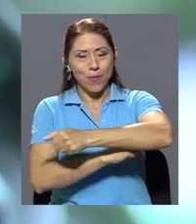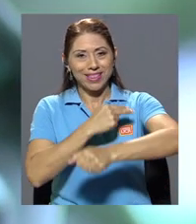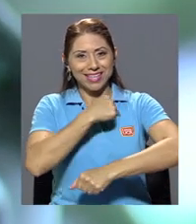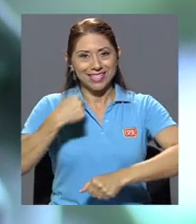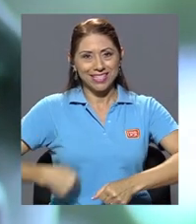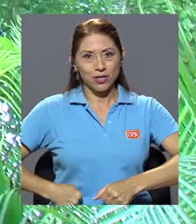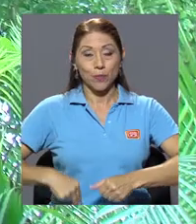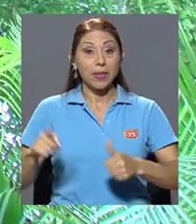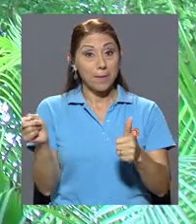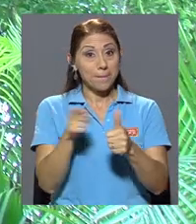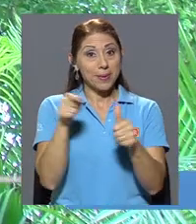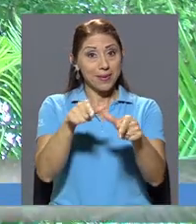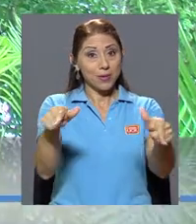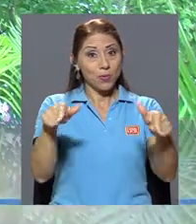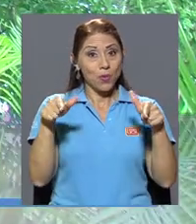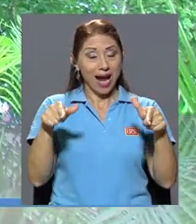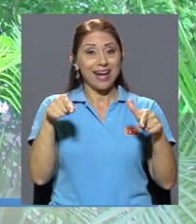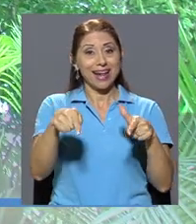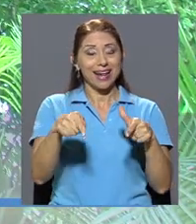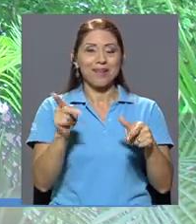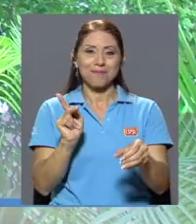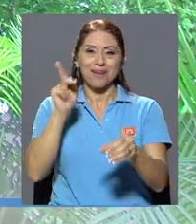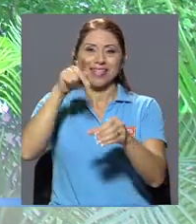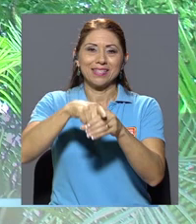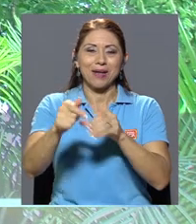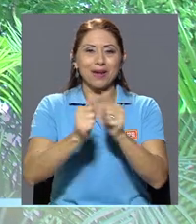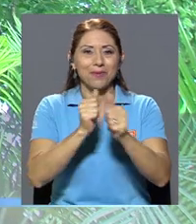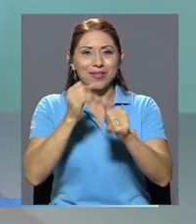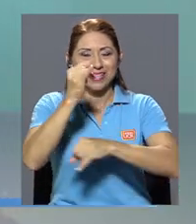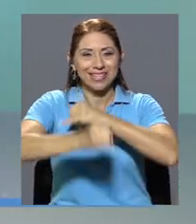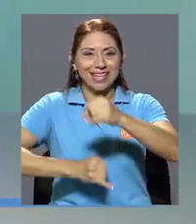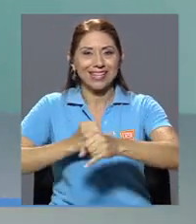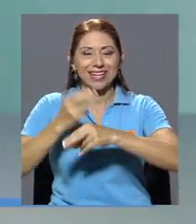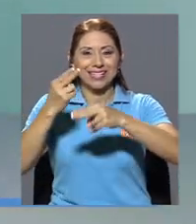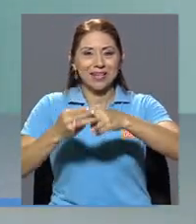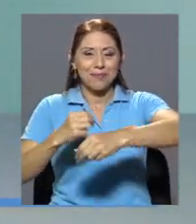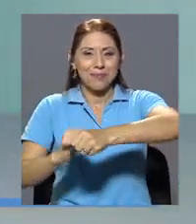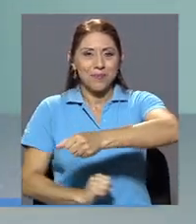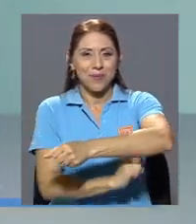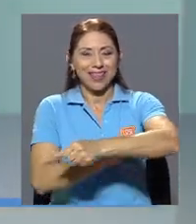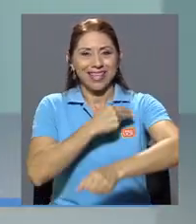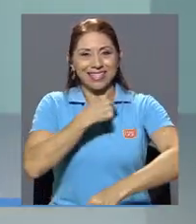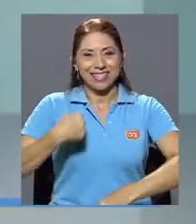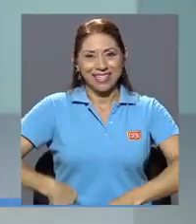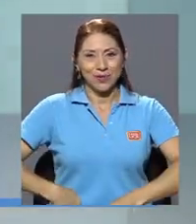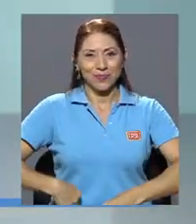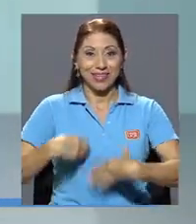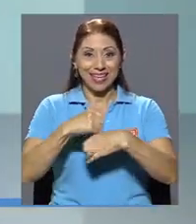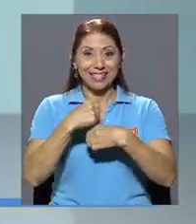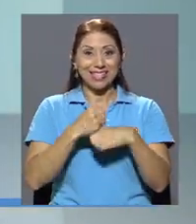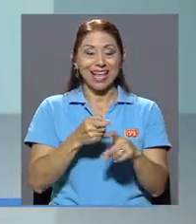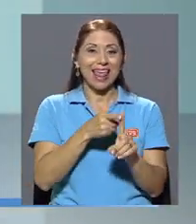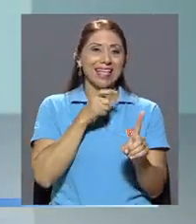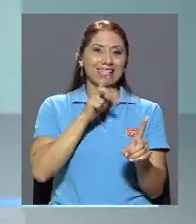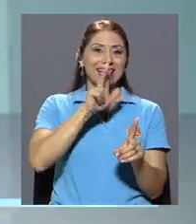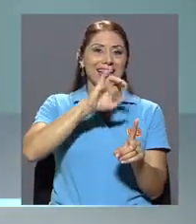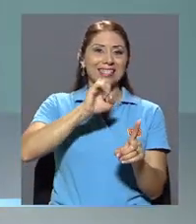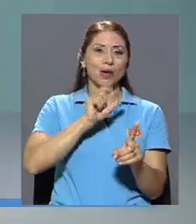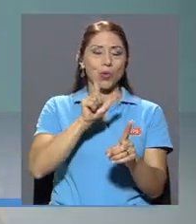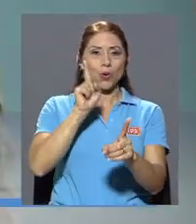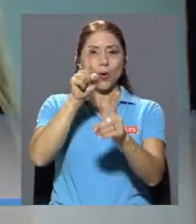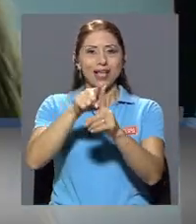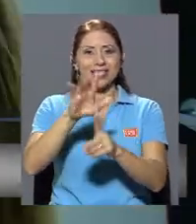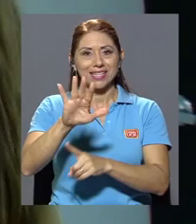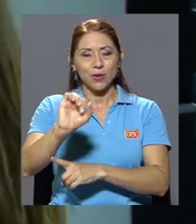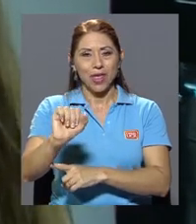Chino. El primer lugar del concurso participará en la competencia internacional Puente Chino que se realizará entre el 3 de julio